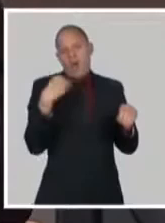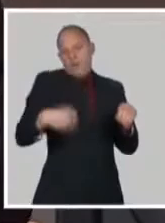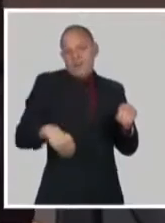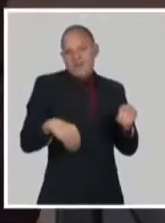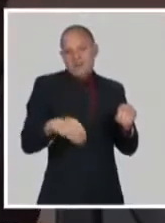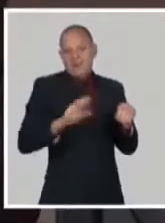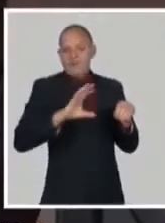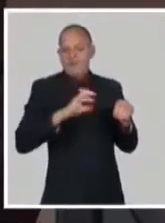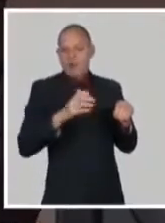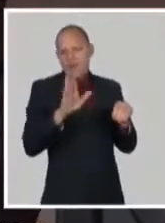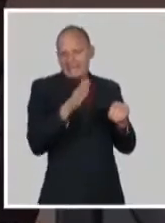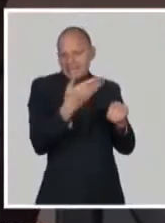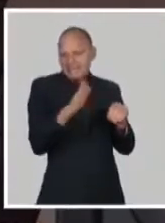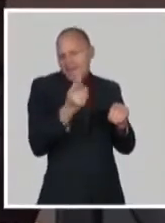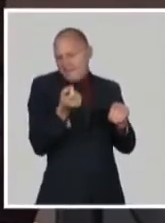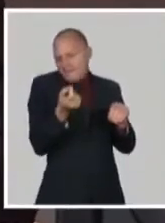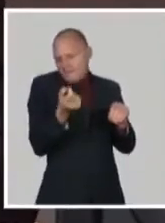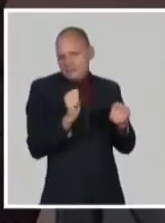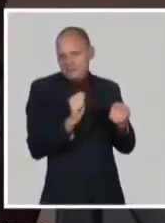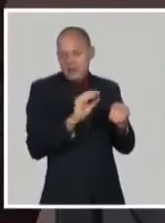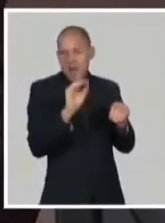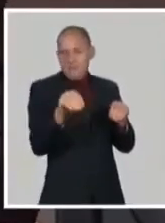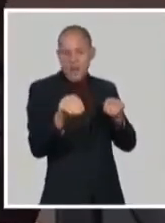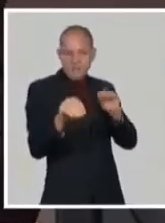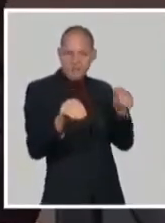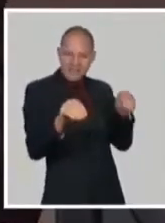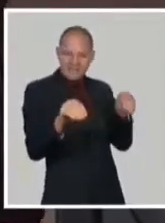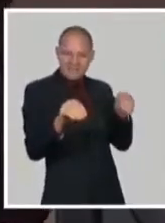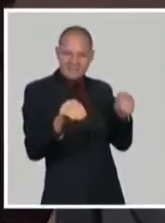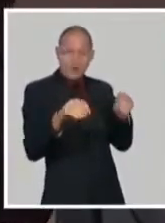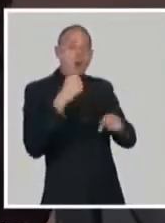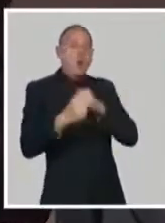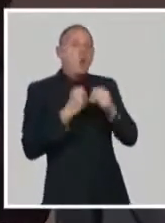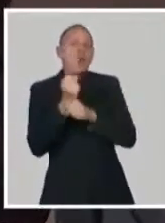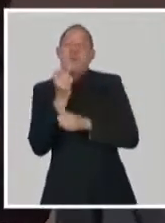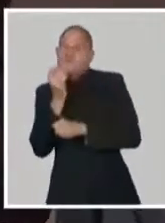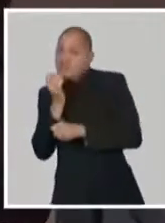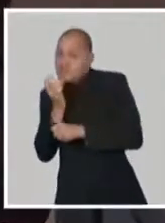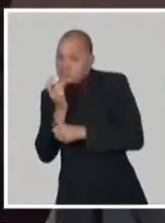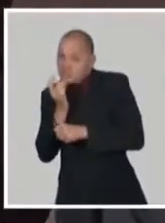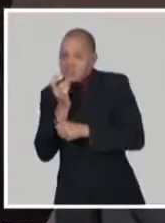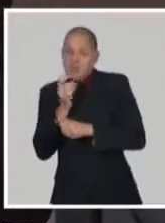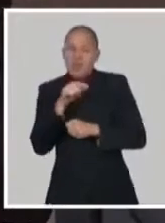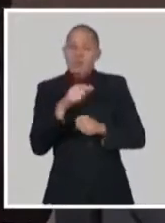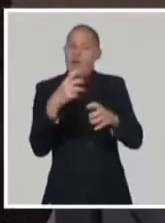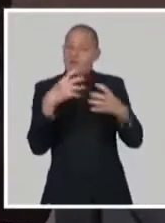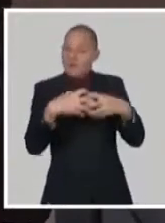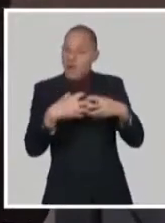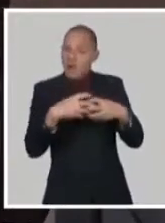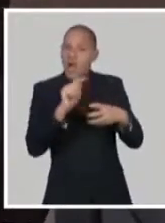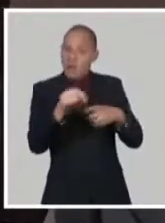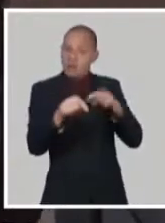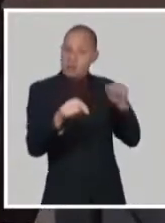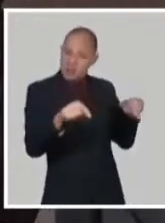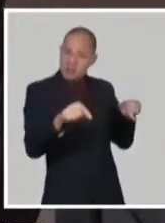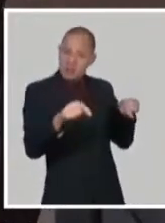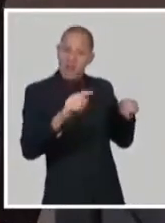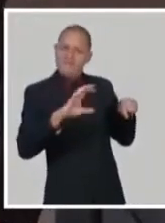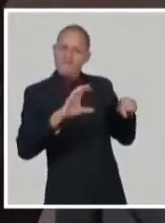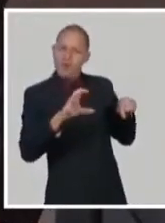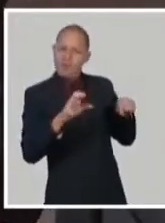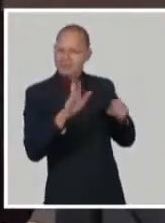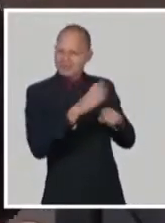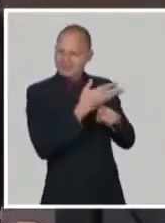en otras dos formulaciones. Las formulaciones a su vez forman parte de plataformas que ya teníamos nosotros en